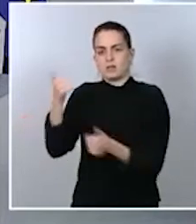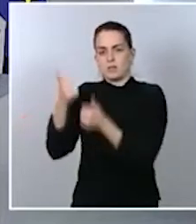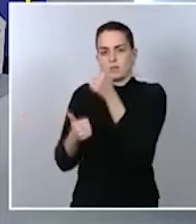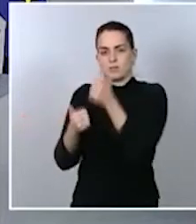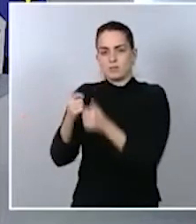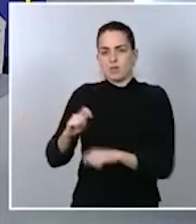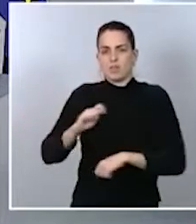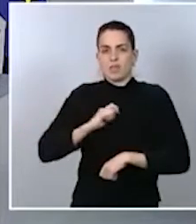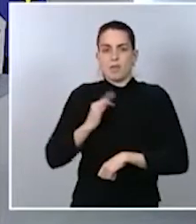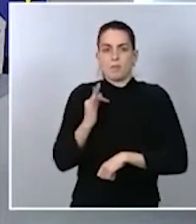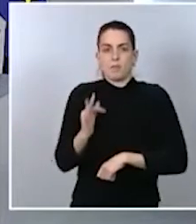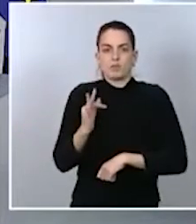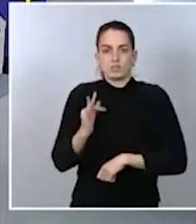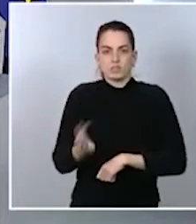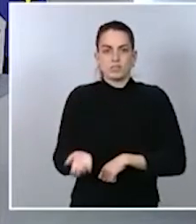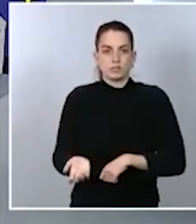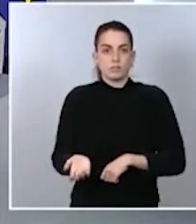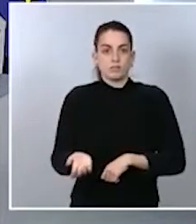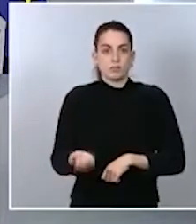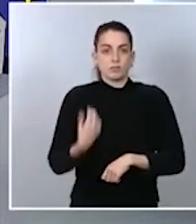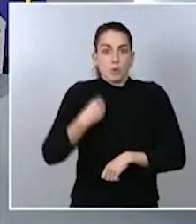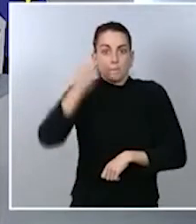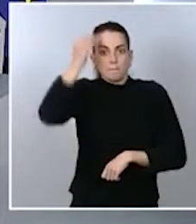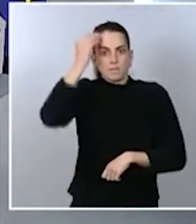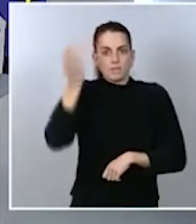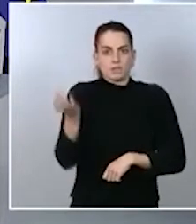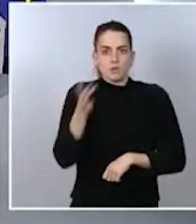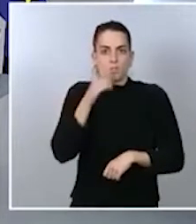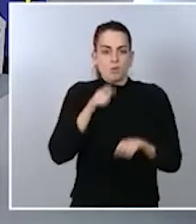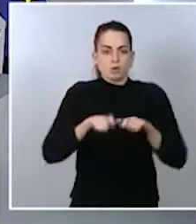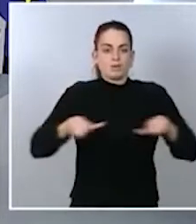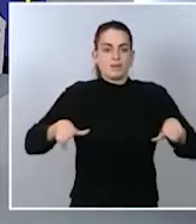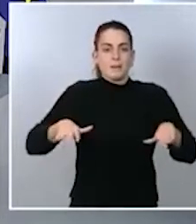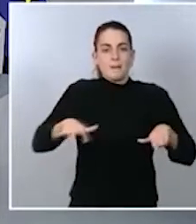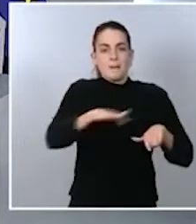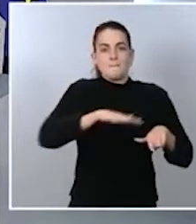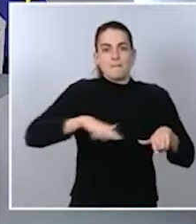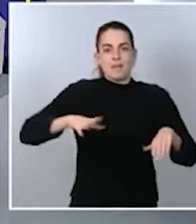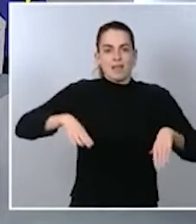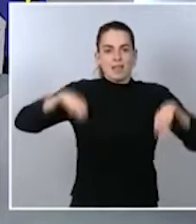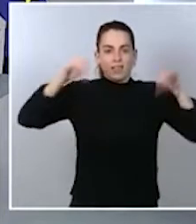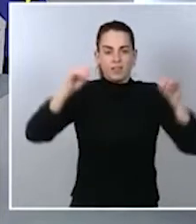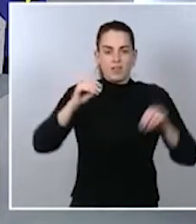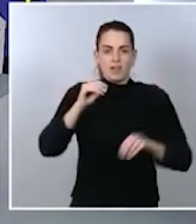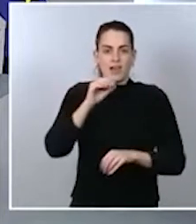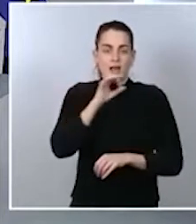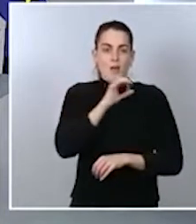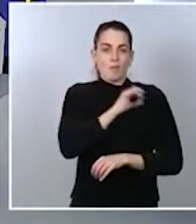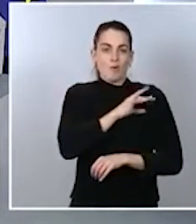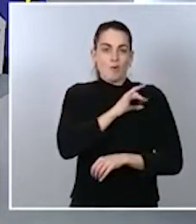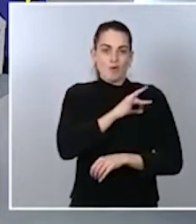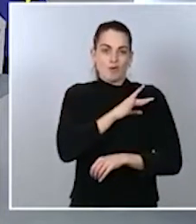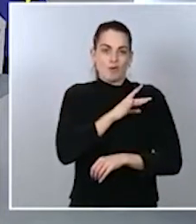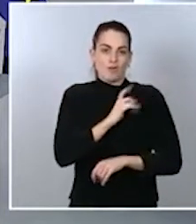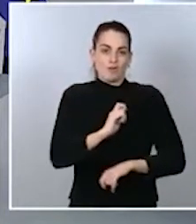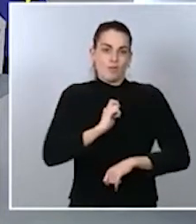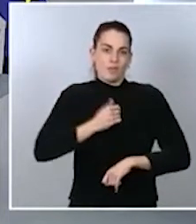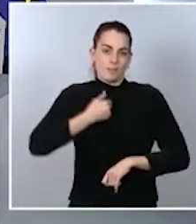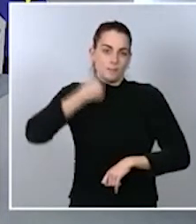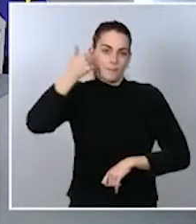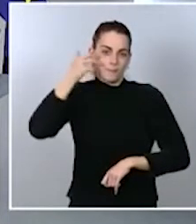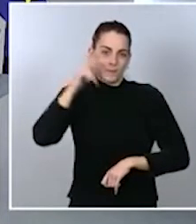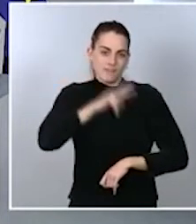ofrece la atalaya del Palacio de la Moncloa y al señor Marlaska y más allá de cualquier consideración